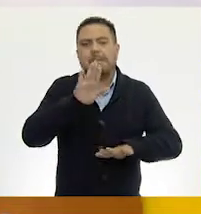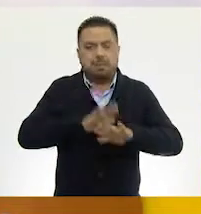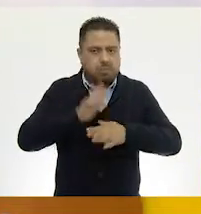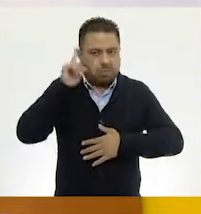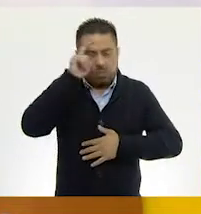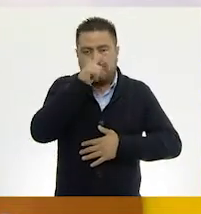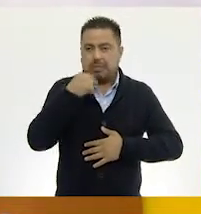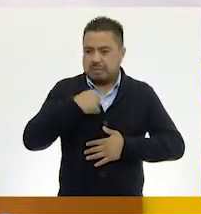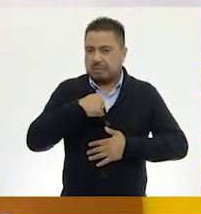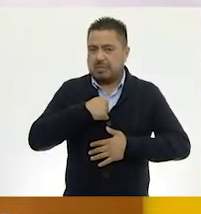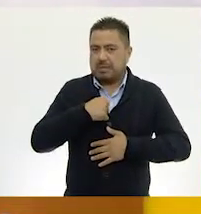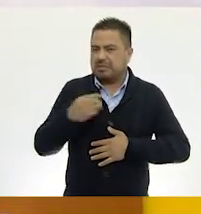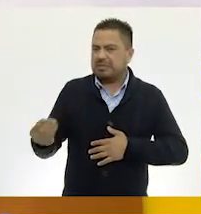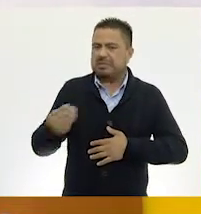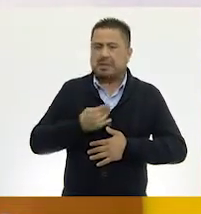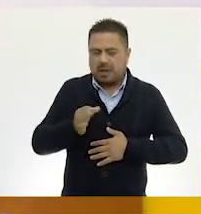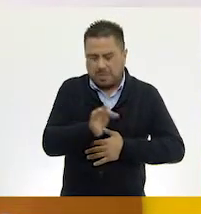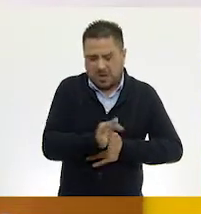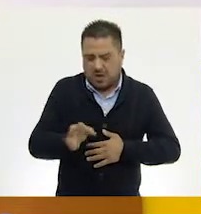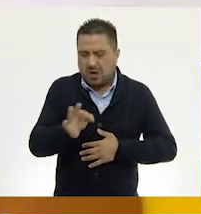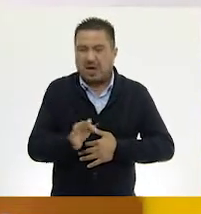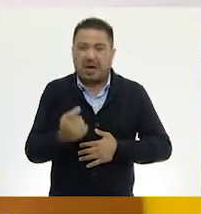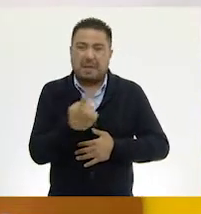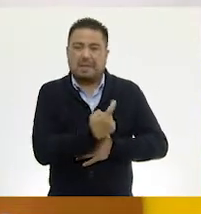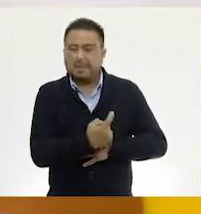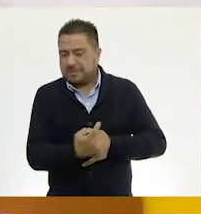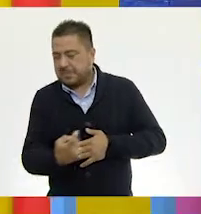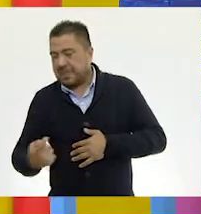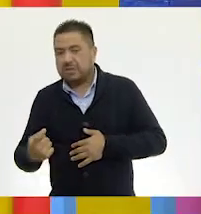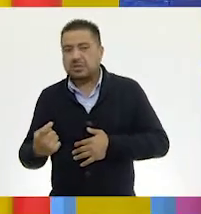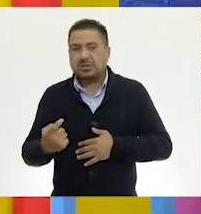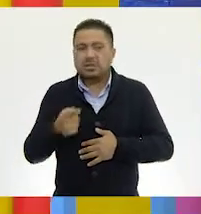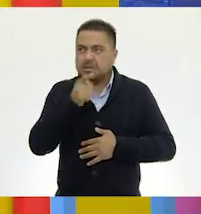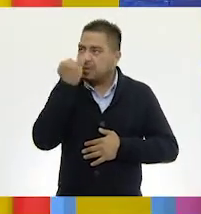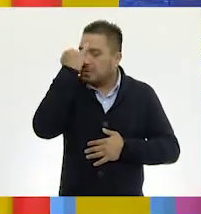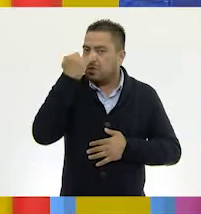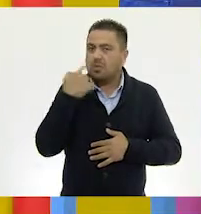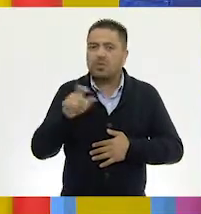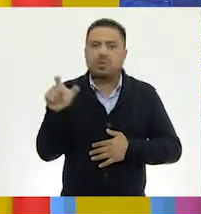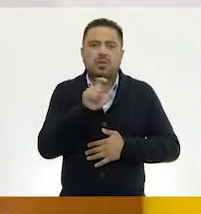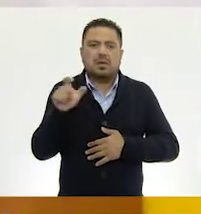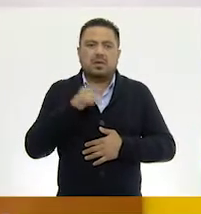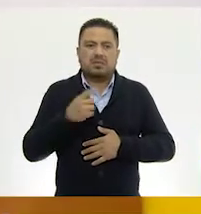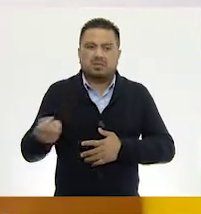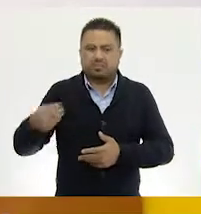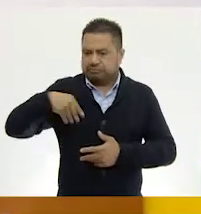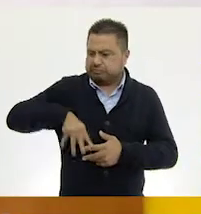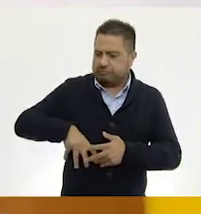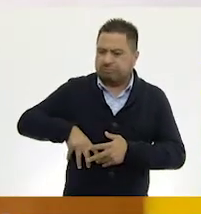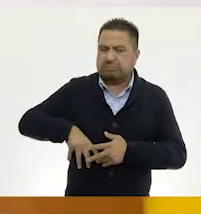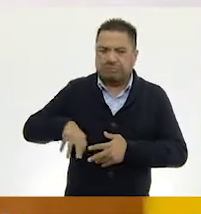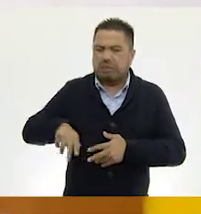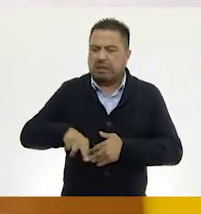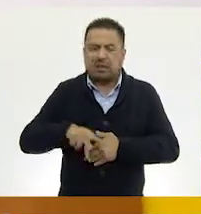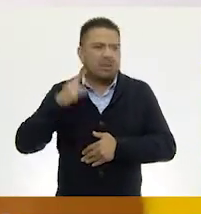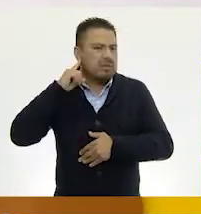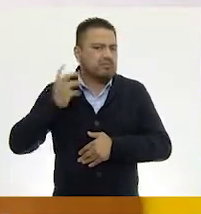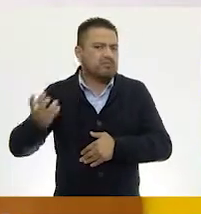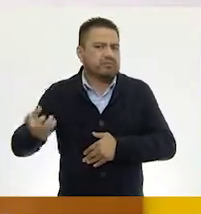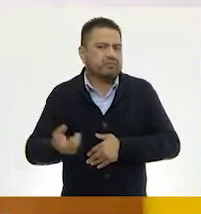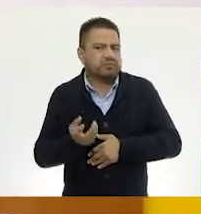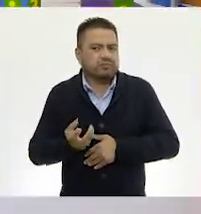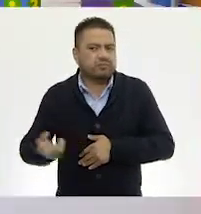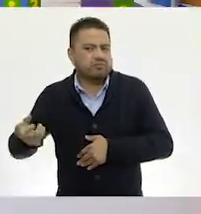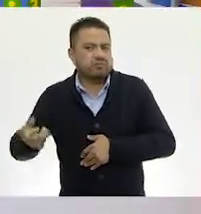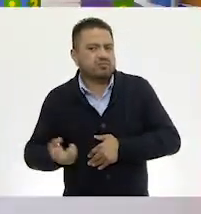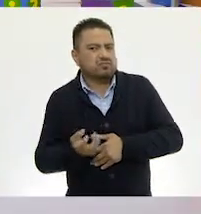complicada para mí, ya que me dio casi puras monedas de apeso. ¿Te dio puras monedas Sí, entonces ya te imaginarás cuando llevaba todo aquí, iba caminando y se iba escuchando como